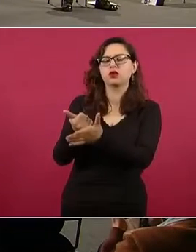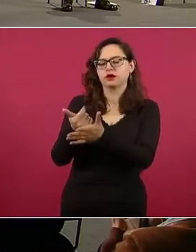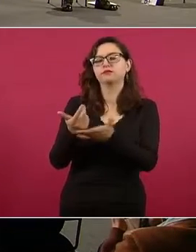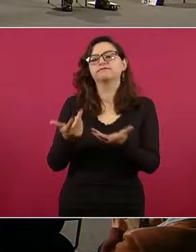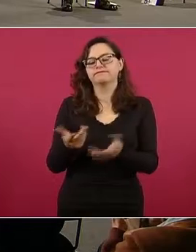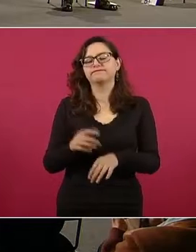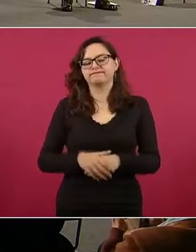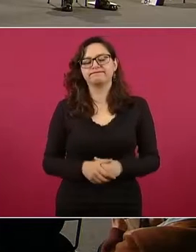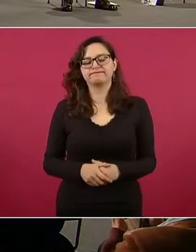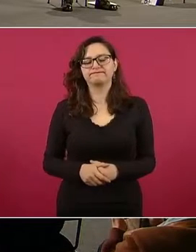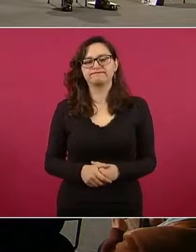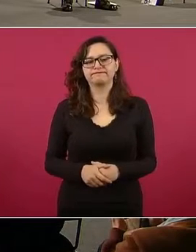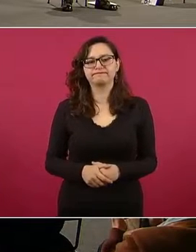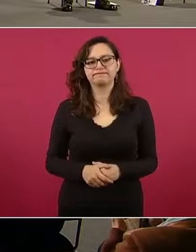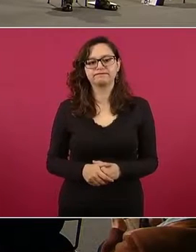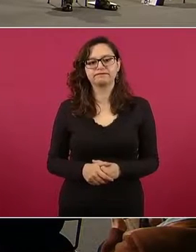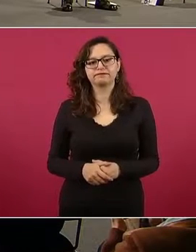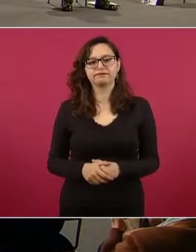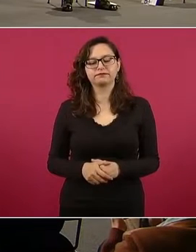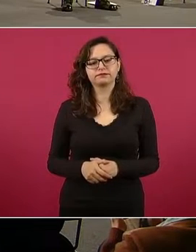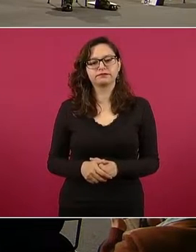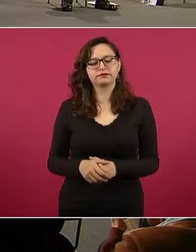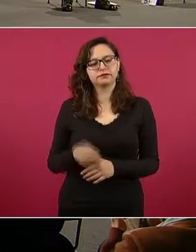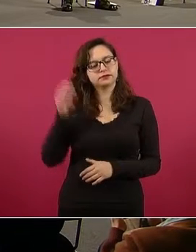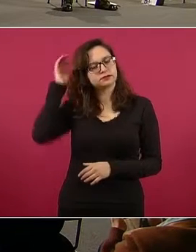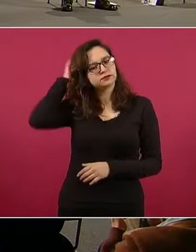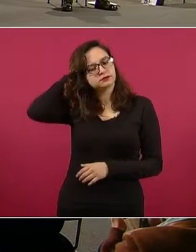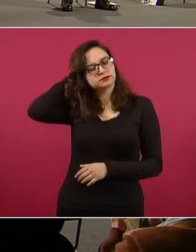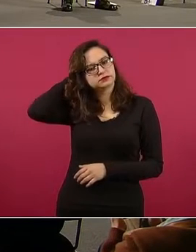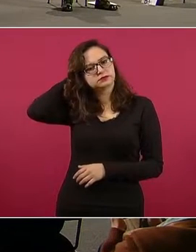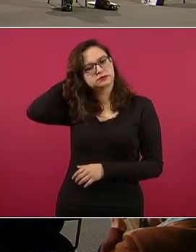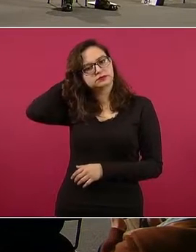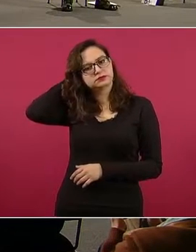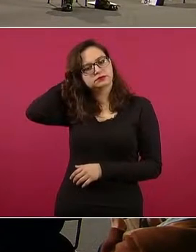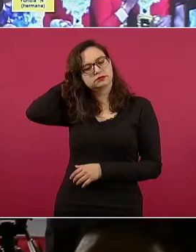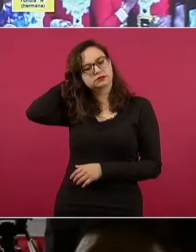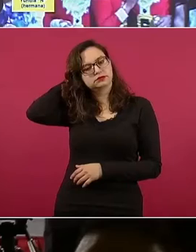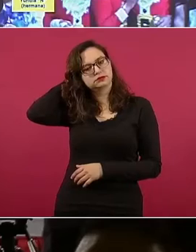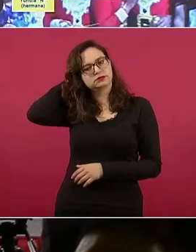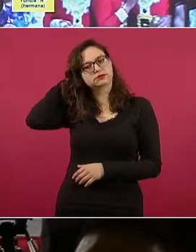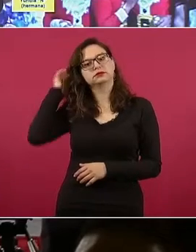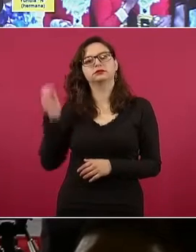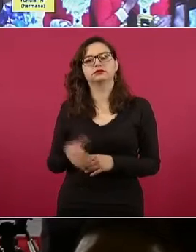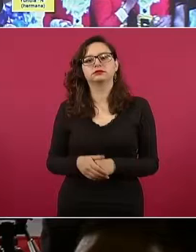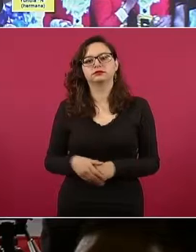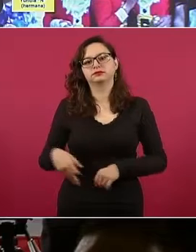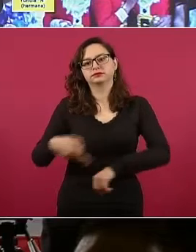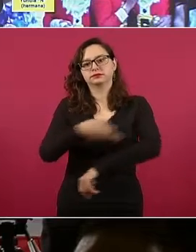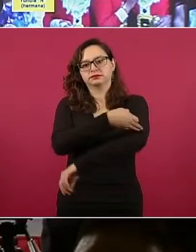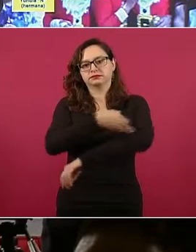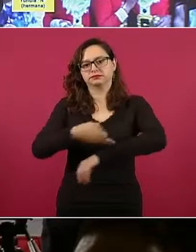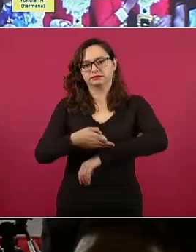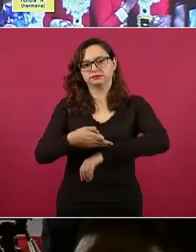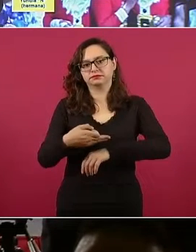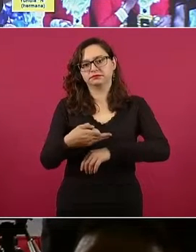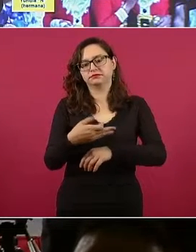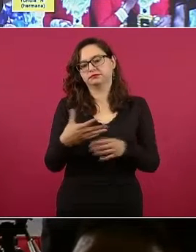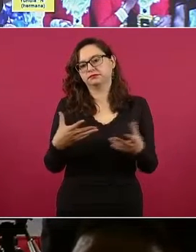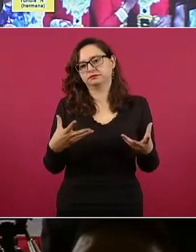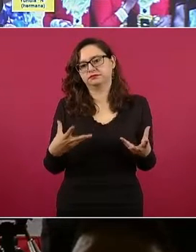tan deleznable. Siguiente. Es importante señalar, esta es la familia, este es el domicilio,